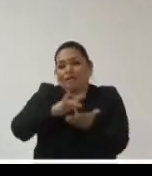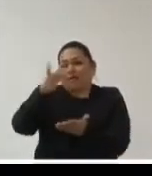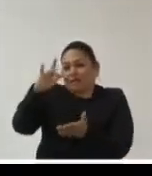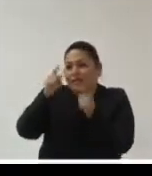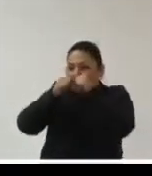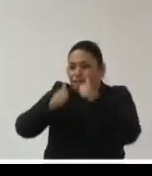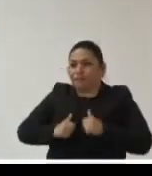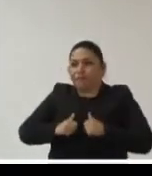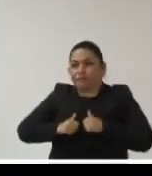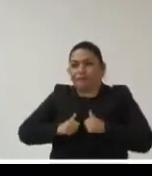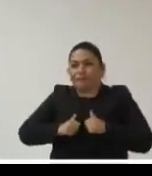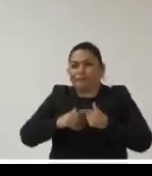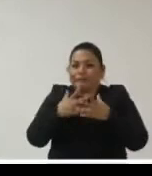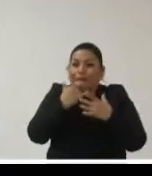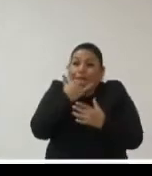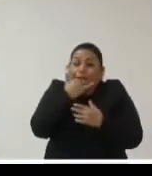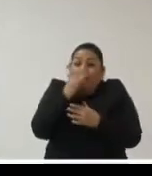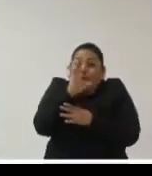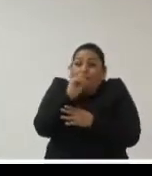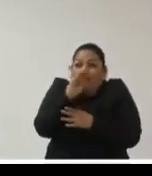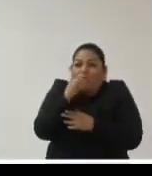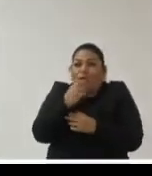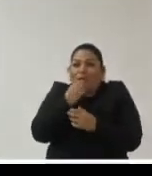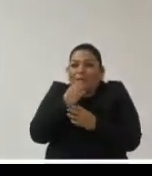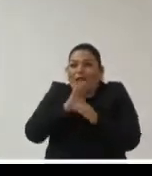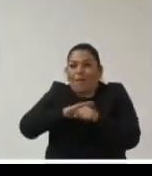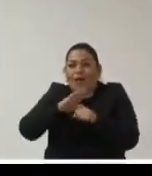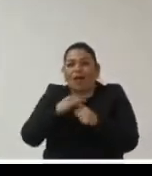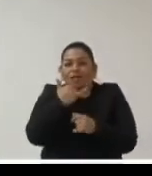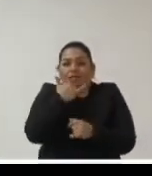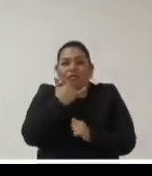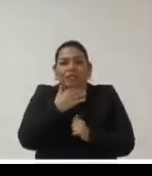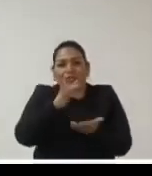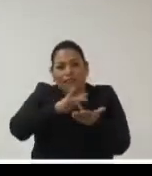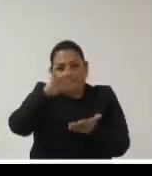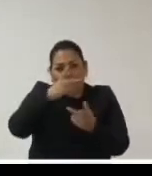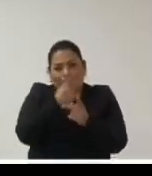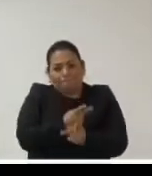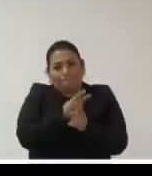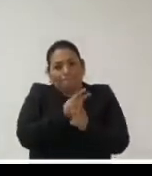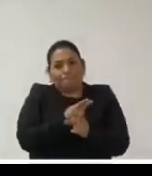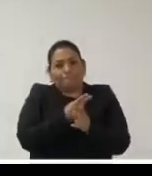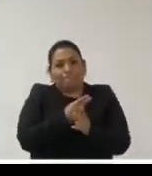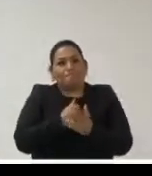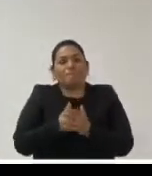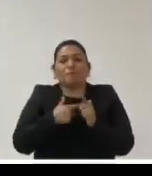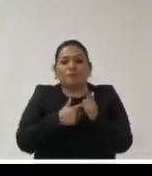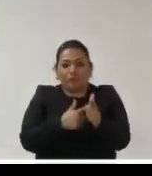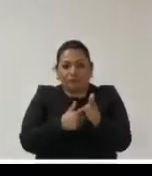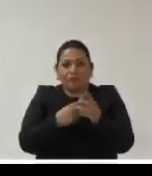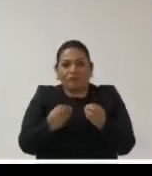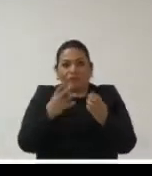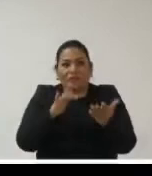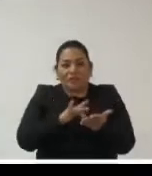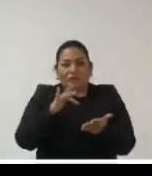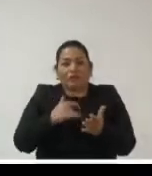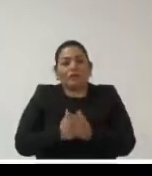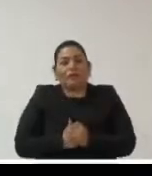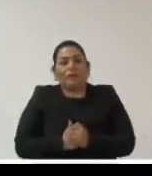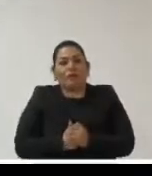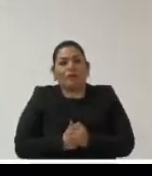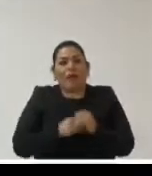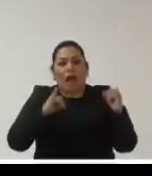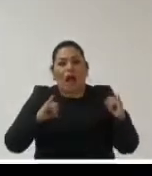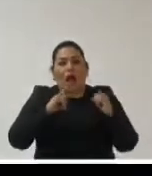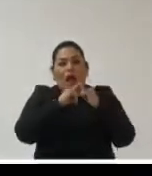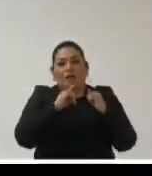gracias por su atención me extendí unos minutos más agradezco su paciencia nuevamente muchas gracias al